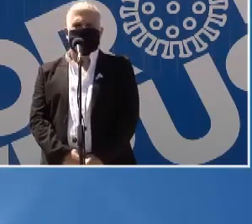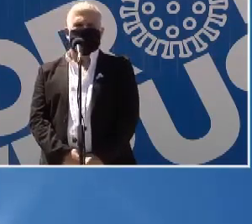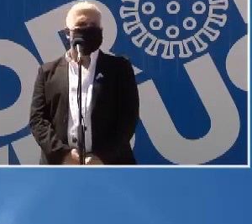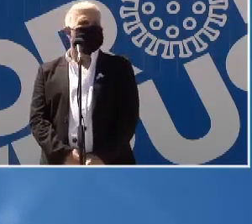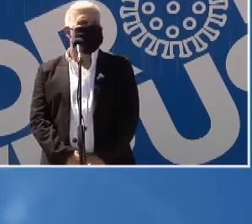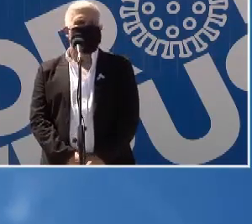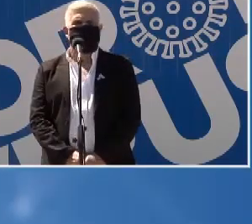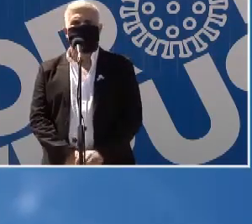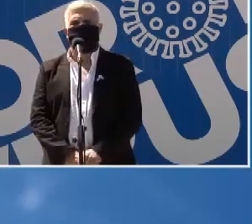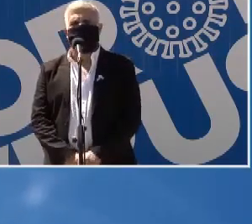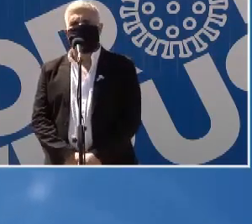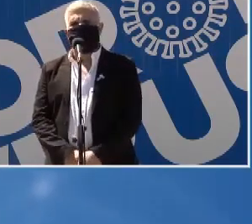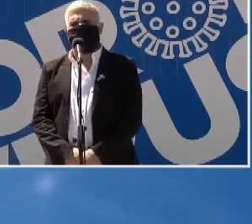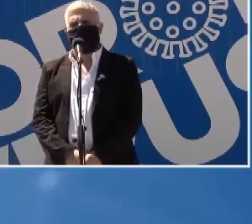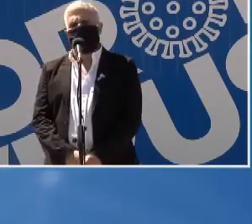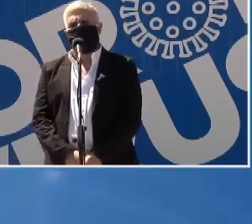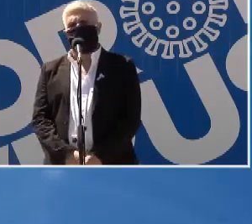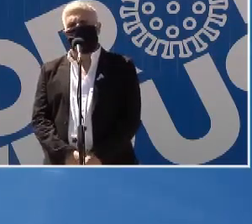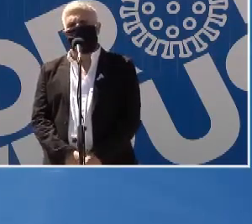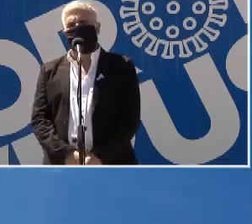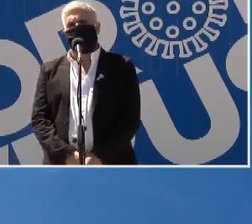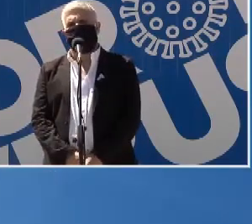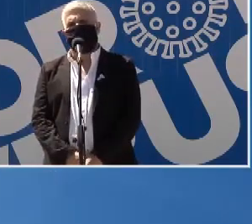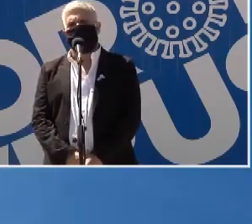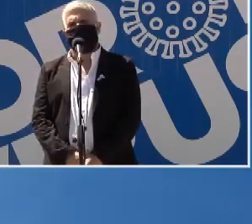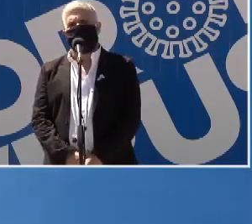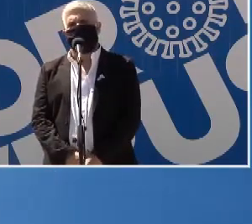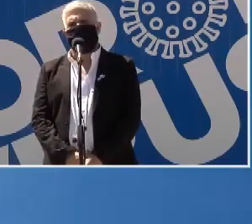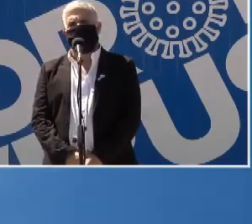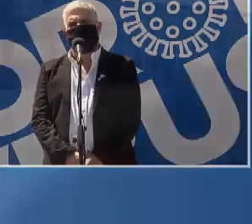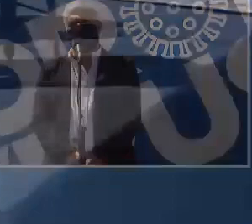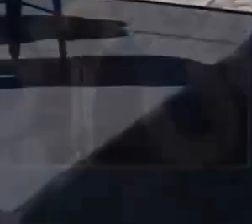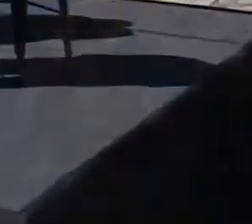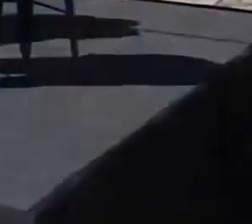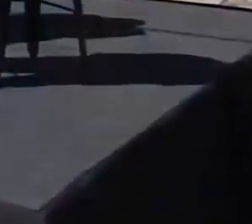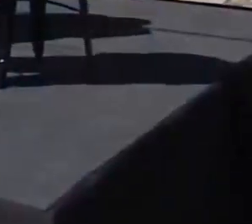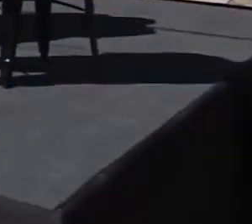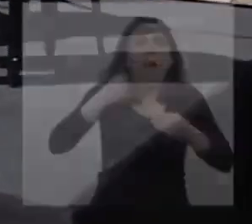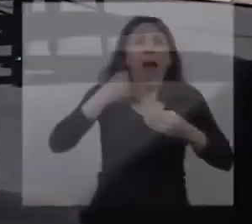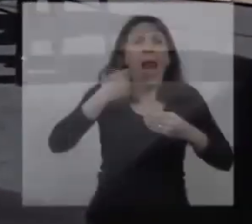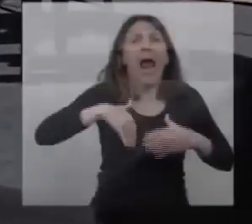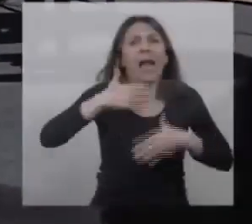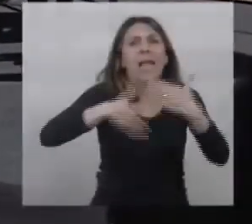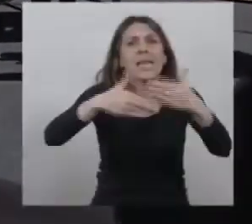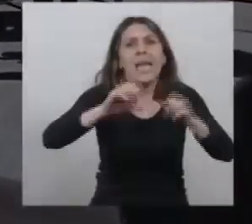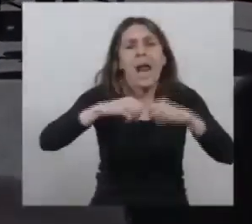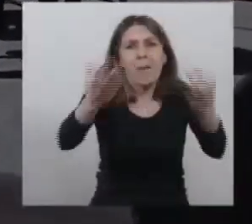pongamos de pie y que todos hagamos el esfuerzo para construir un mejor país